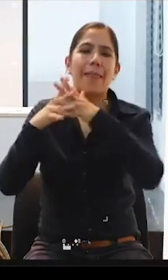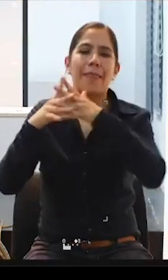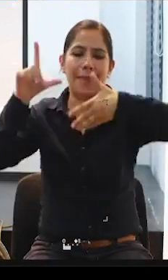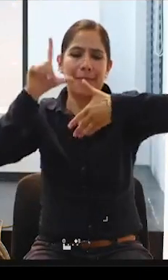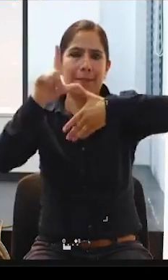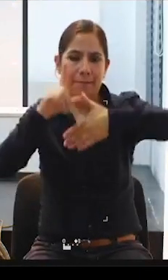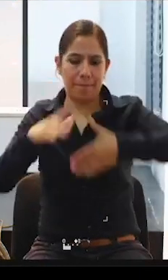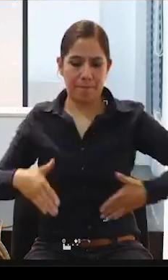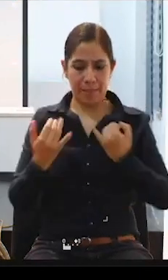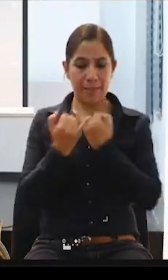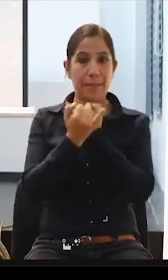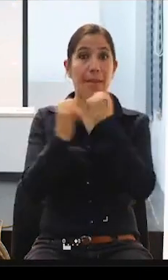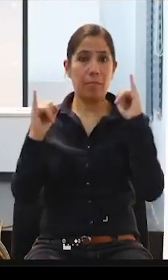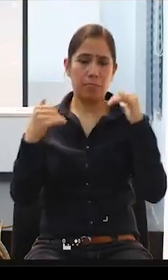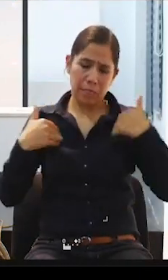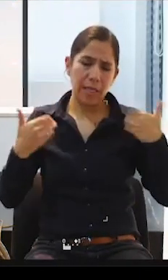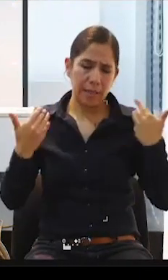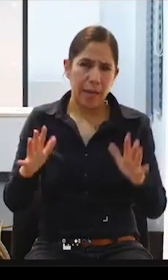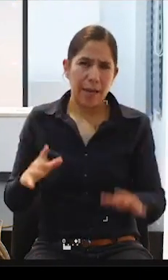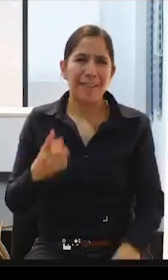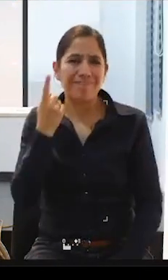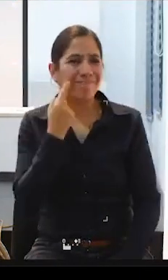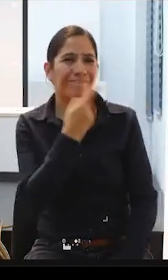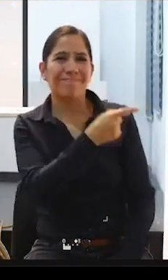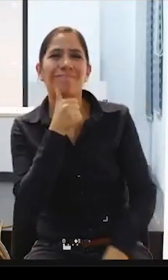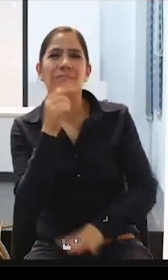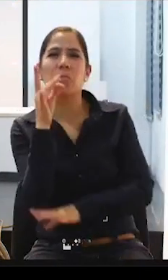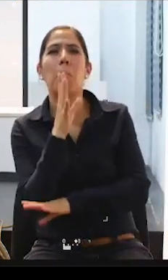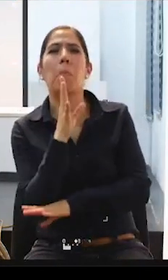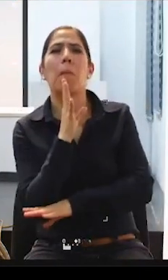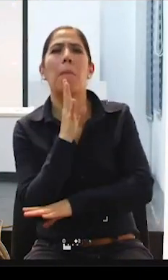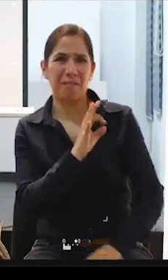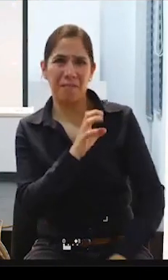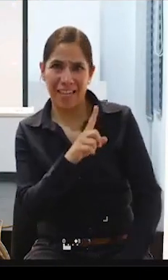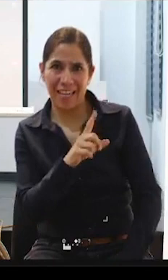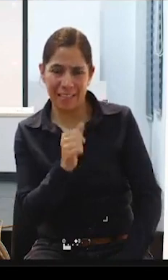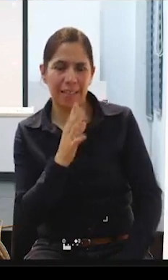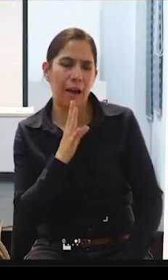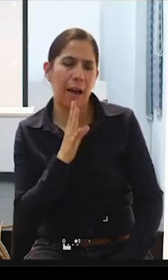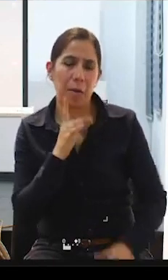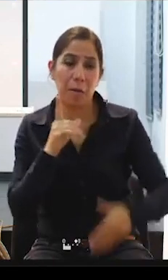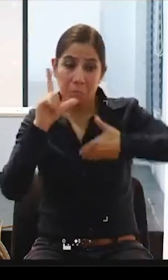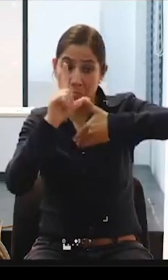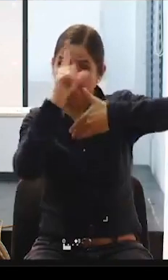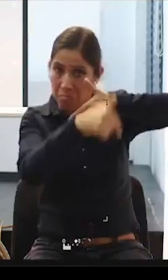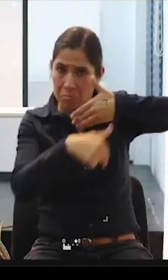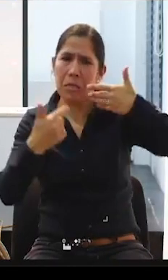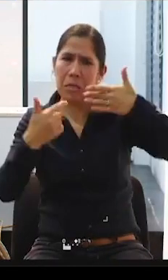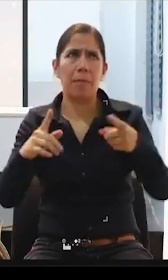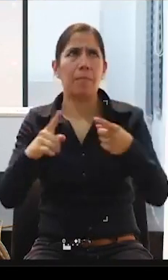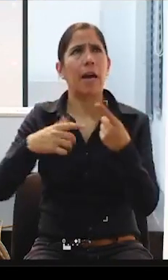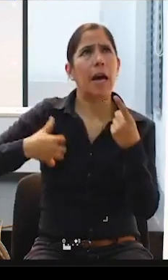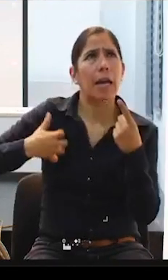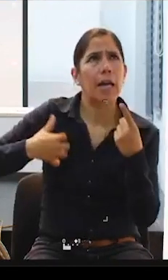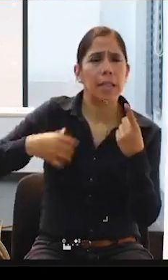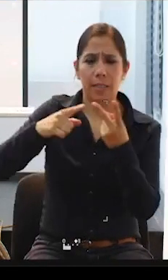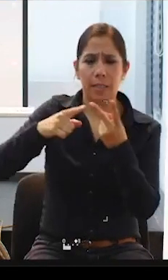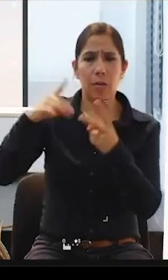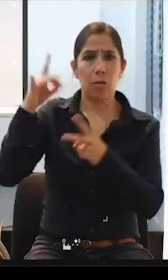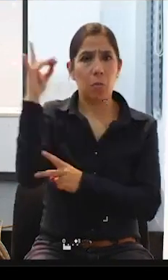ha mencionado Felisa, ¿verdad?, de la cual prácticamente casi todos los países, bueno, está Argentina, Bolivia,